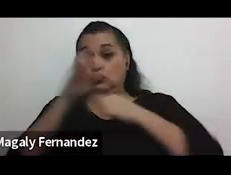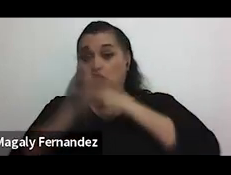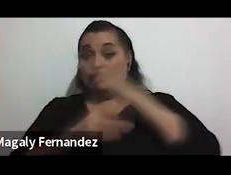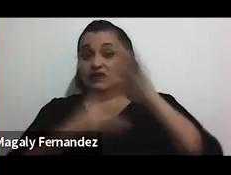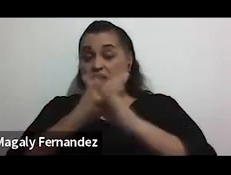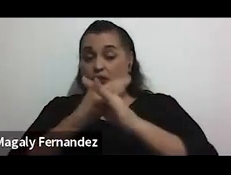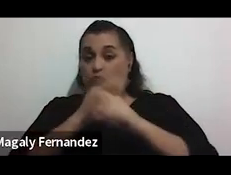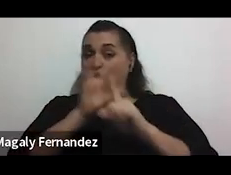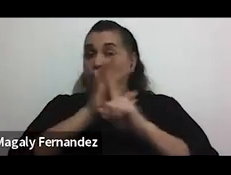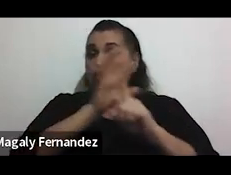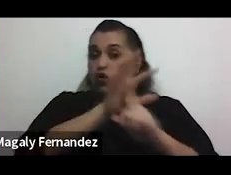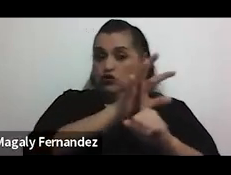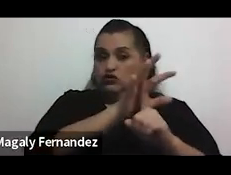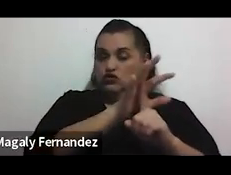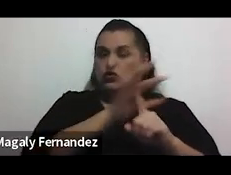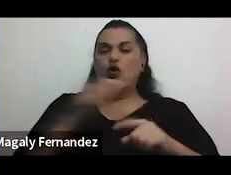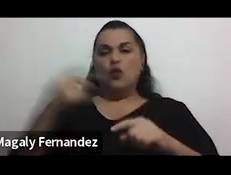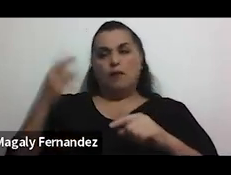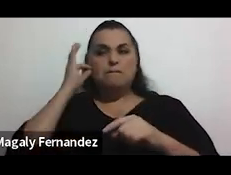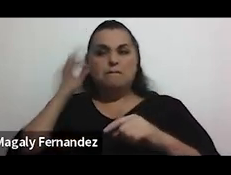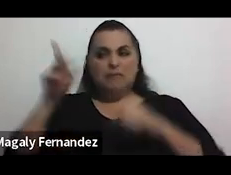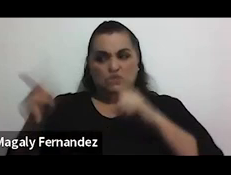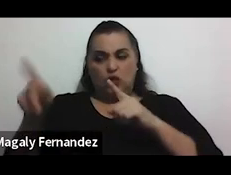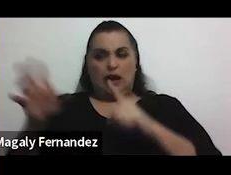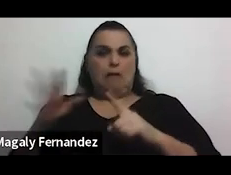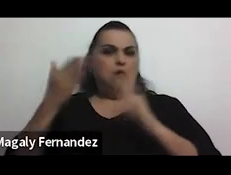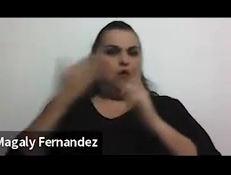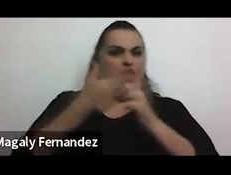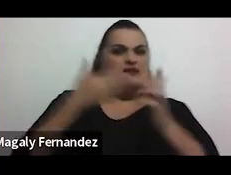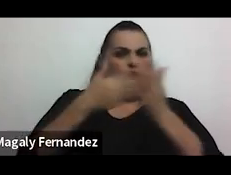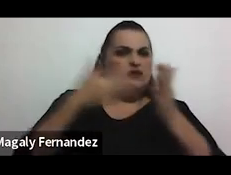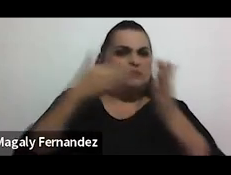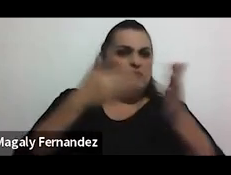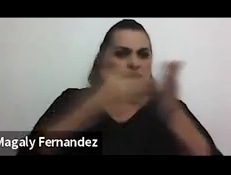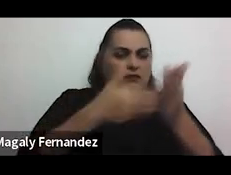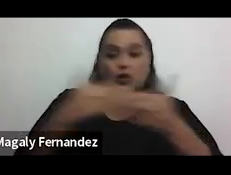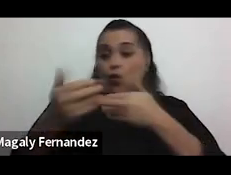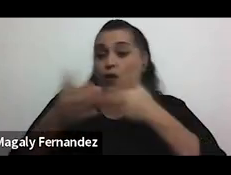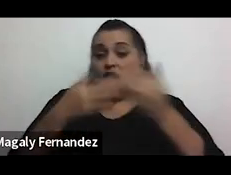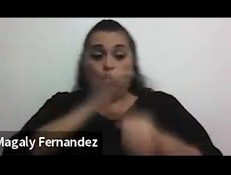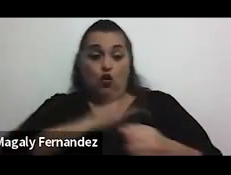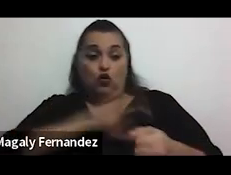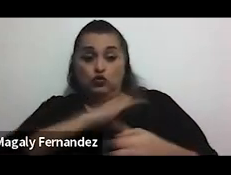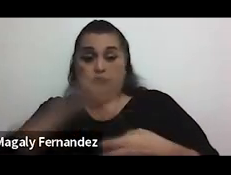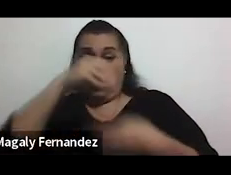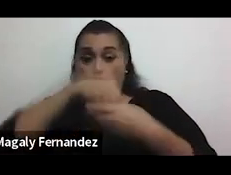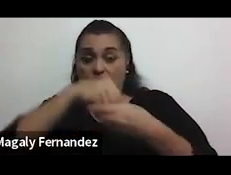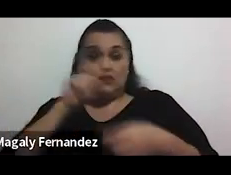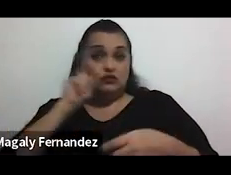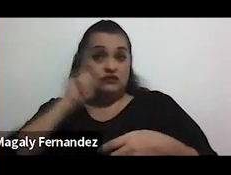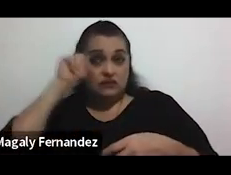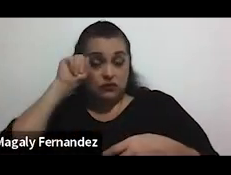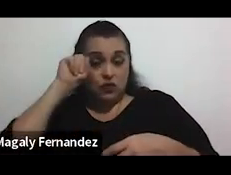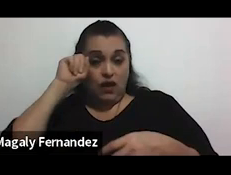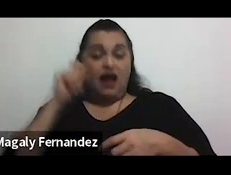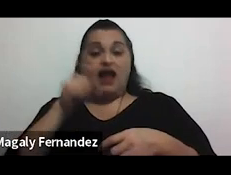verdad que es el hostigamiento sexual que en este caso es toda conducta con contenido sexual que igual